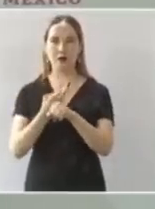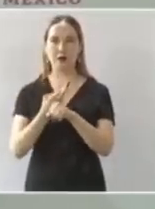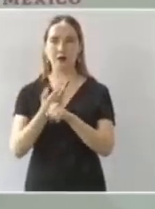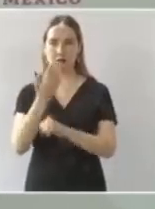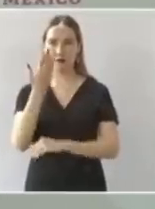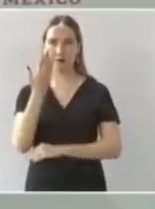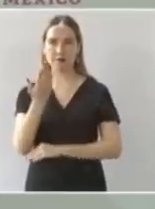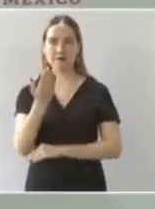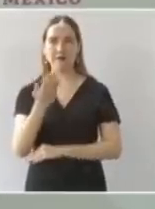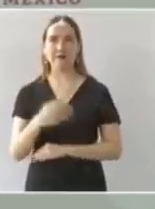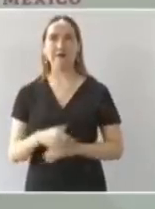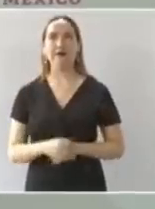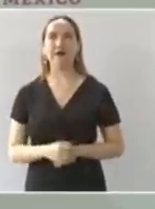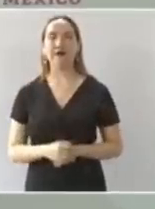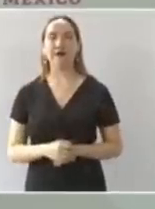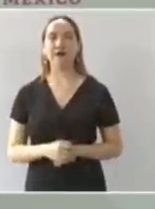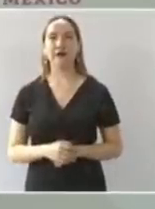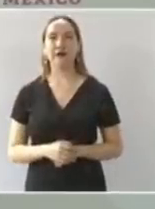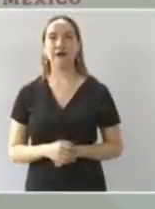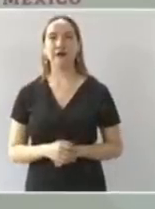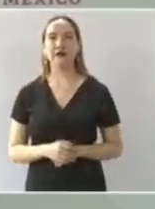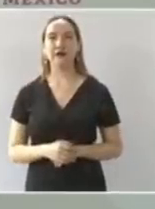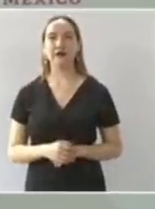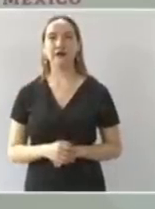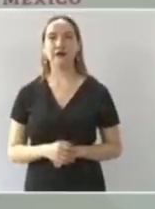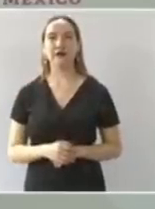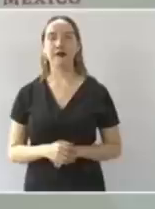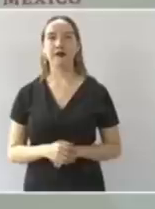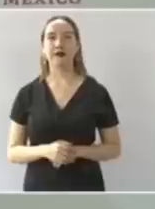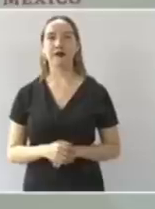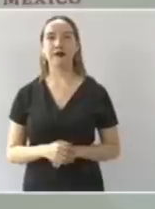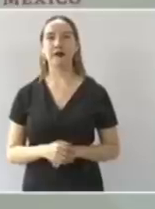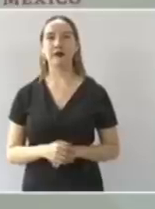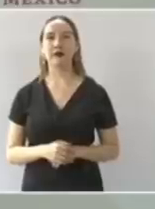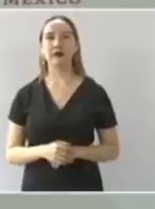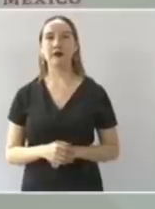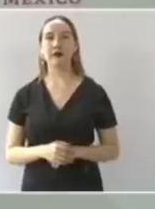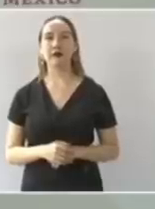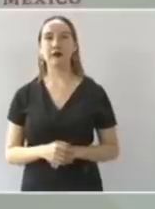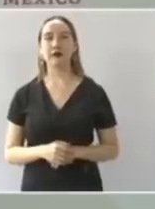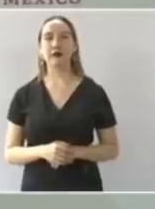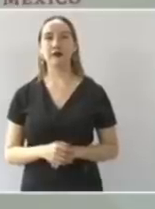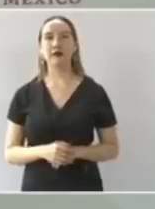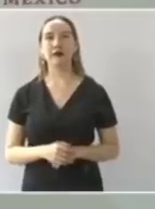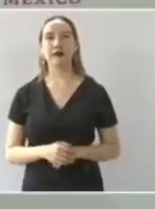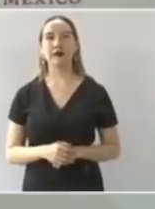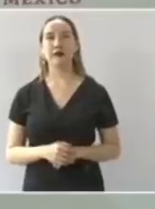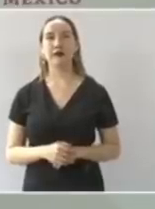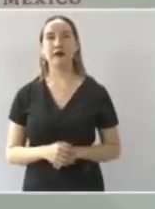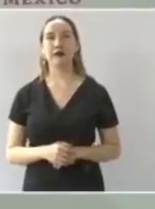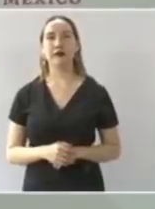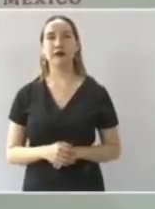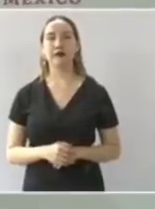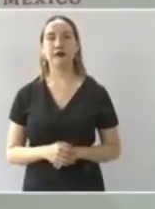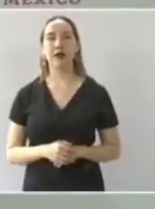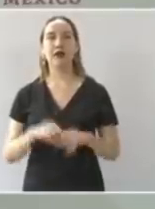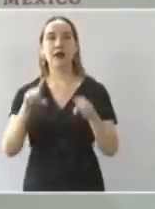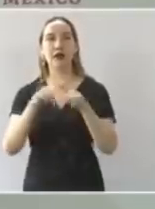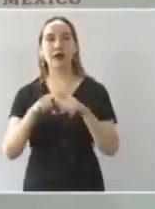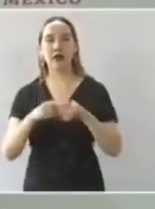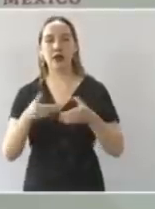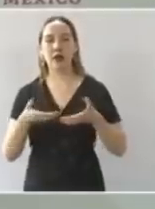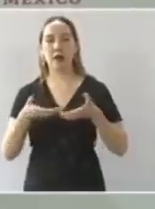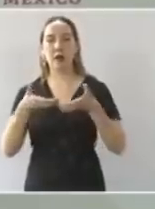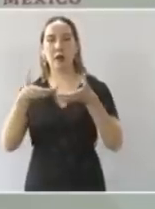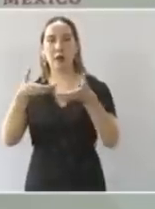va a cumplir de que nos va a auxiliar atendiendo la construcción de los caminos a las